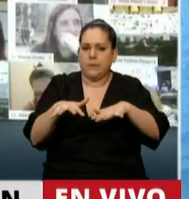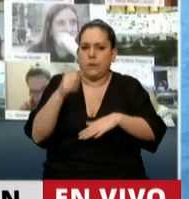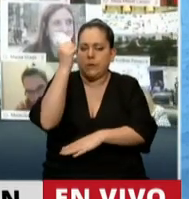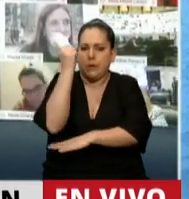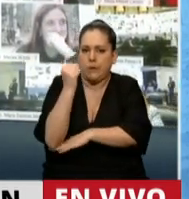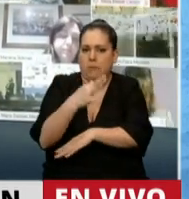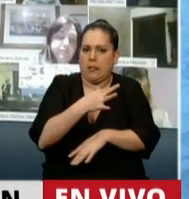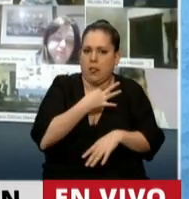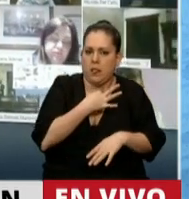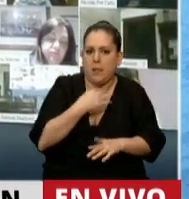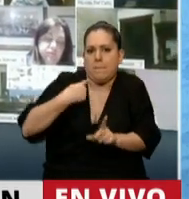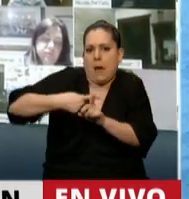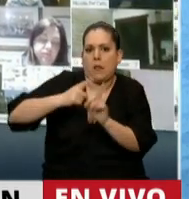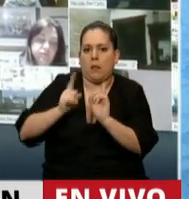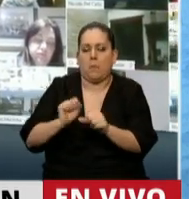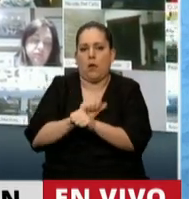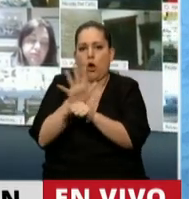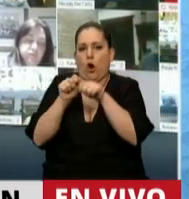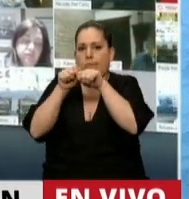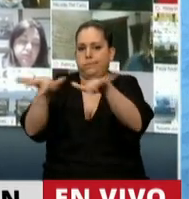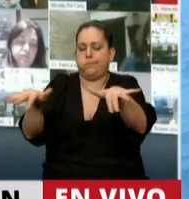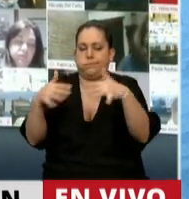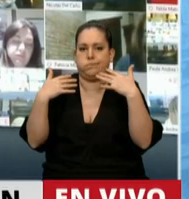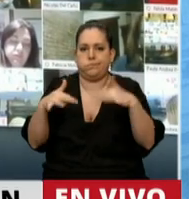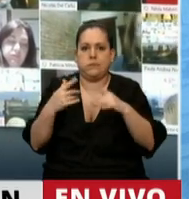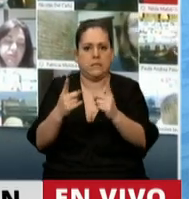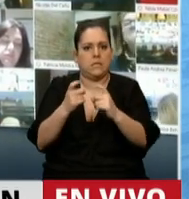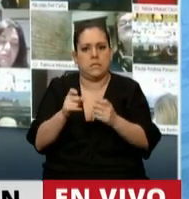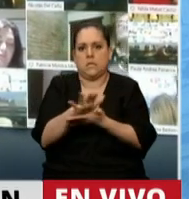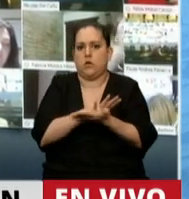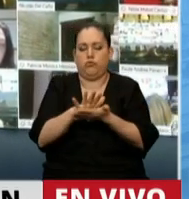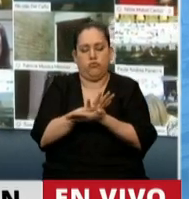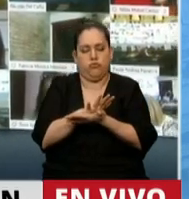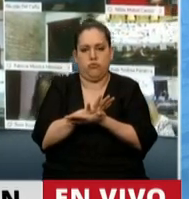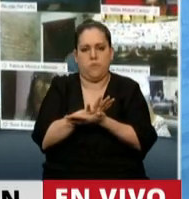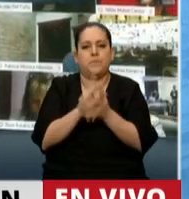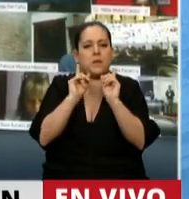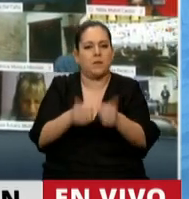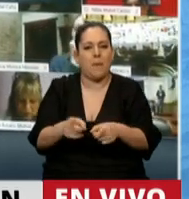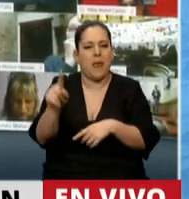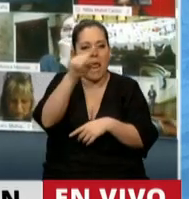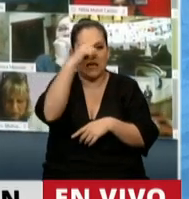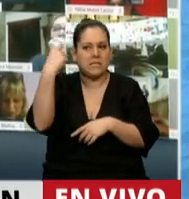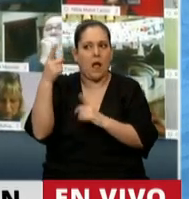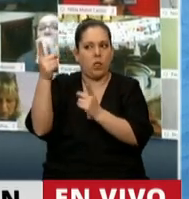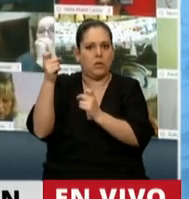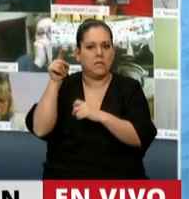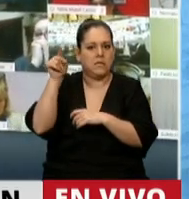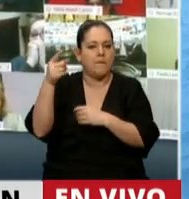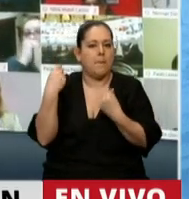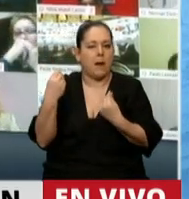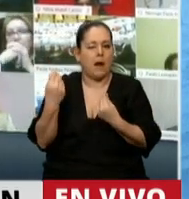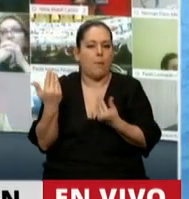por la pandemia, estaban necesitando esta herramienta. Pero también la necesitaba el Estado Nacional, ¿no?, para poder